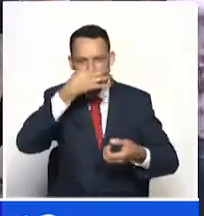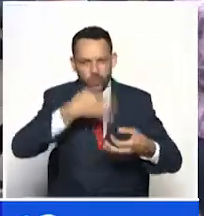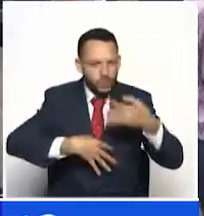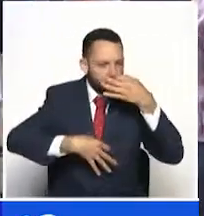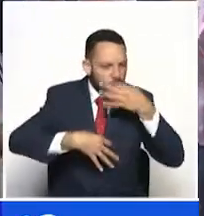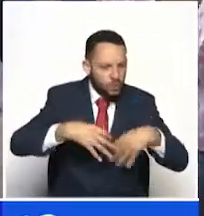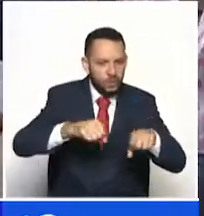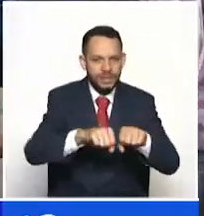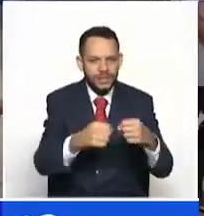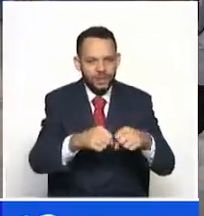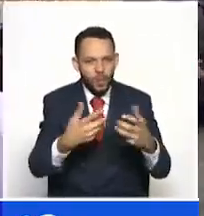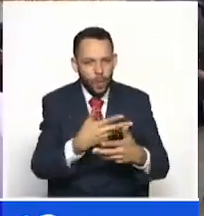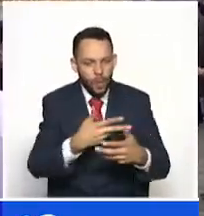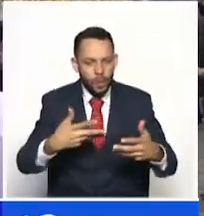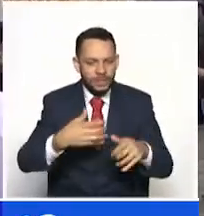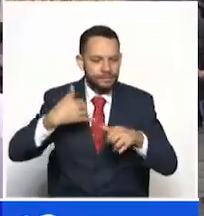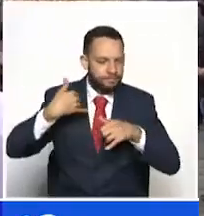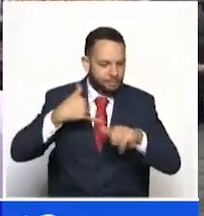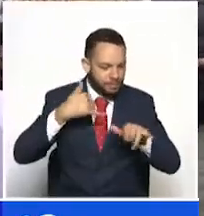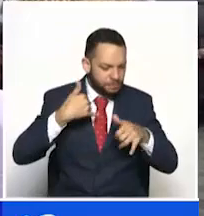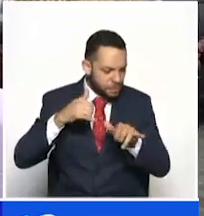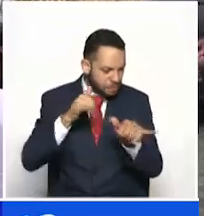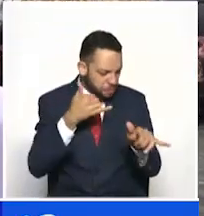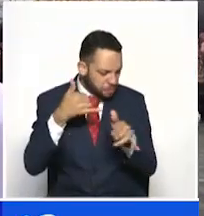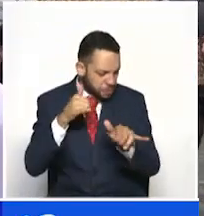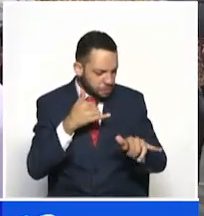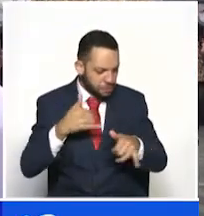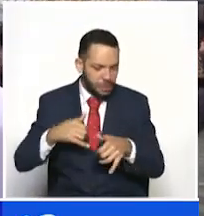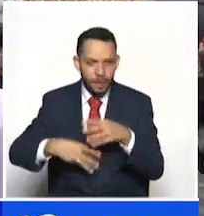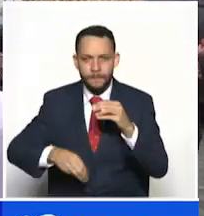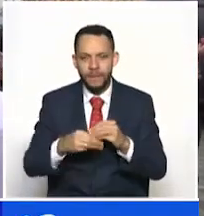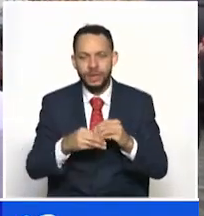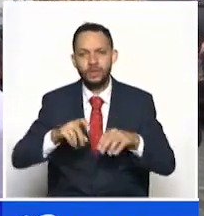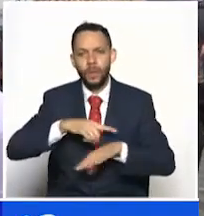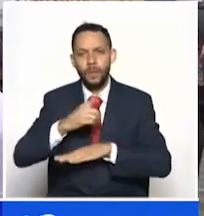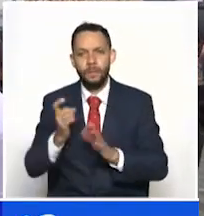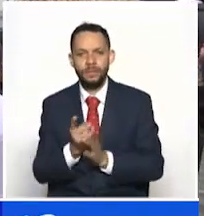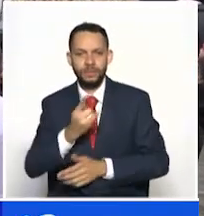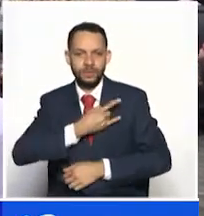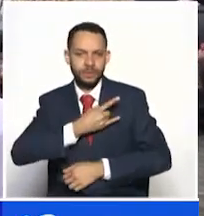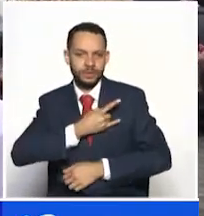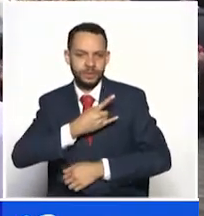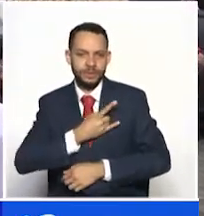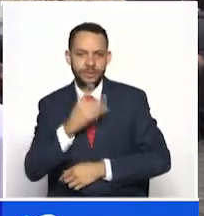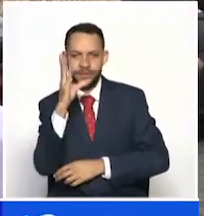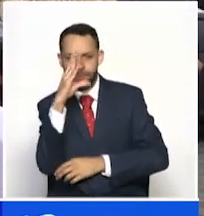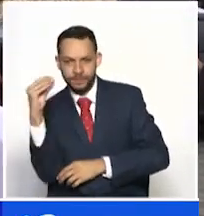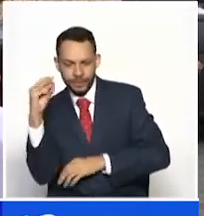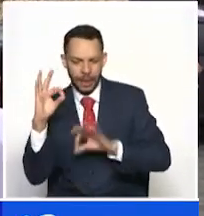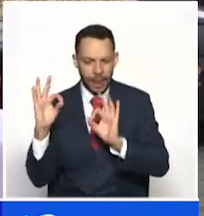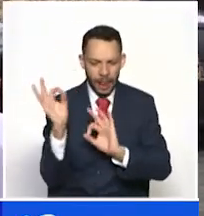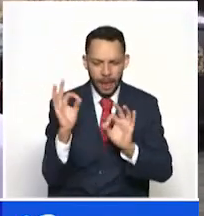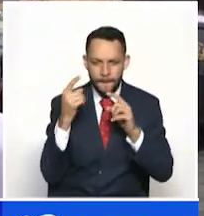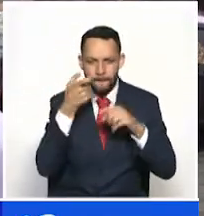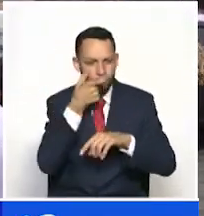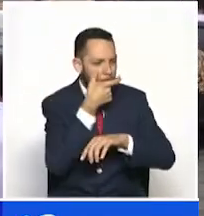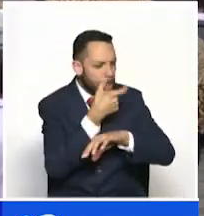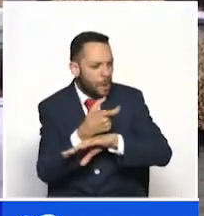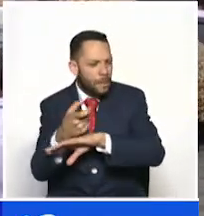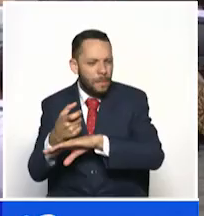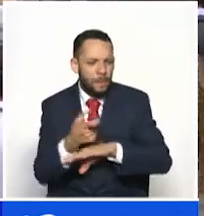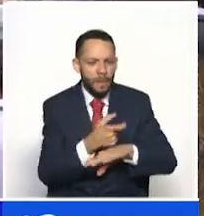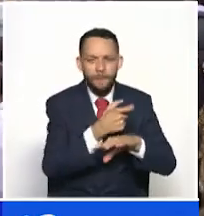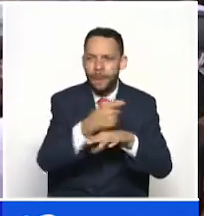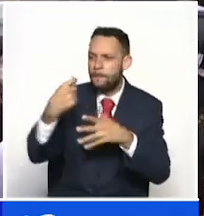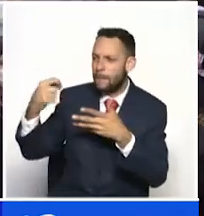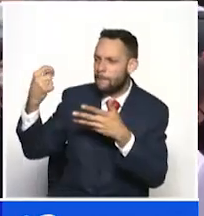de escombros dentro y fuera de la universidad, mientras funcionarios de la Uniquindío adelantan la evaluación de las instalaciones para emitir en las